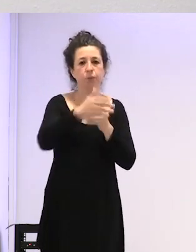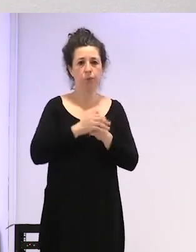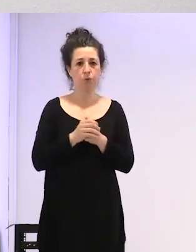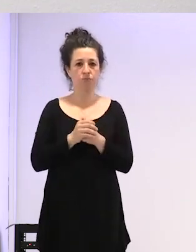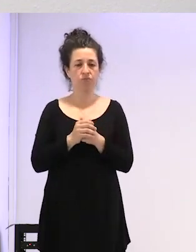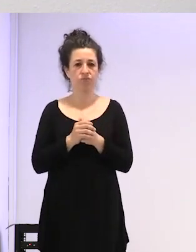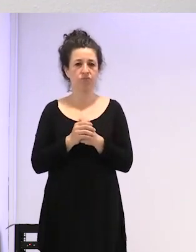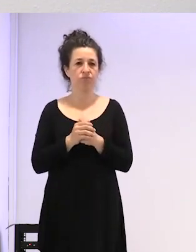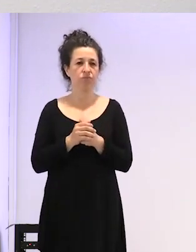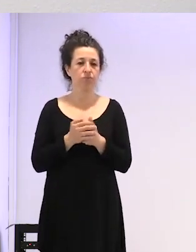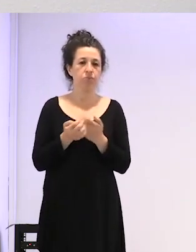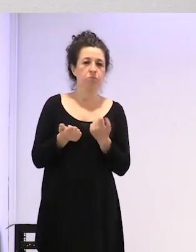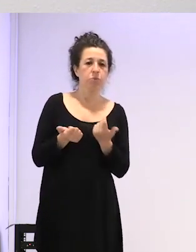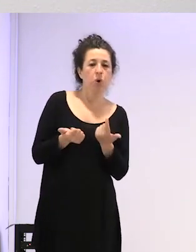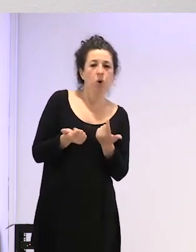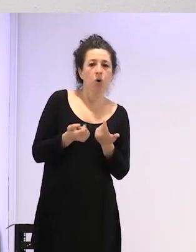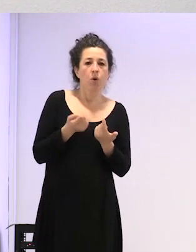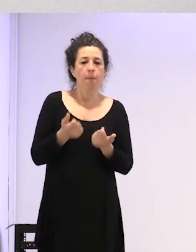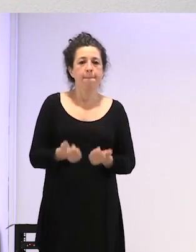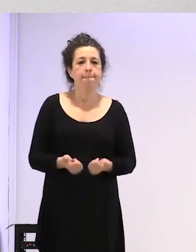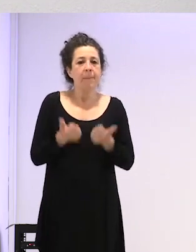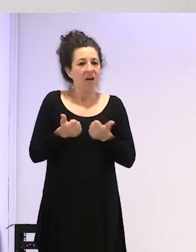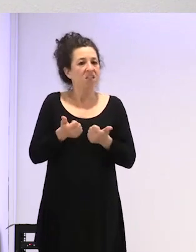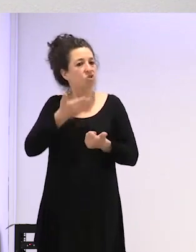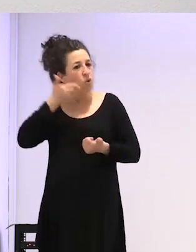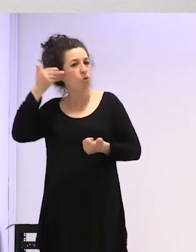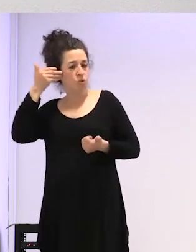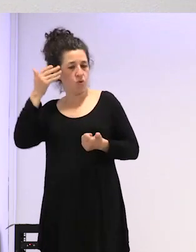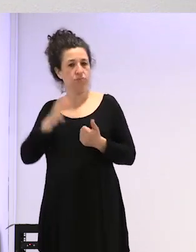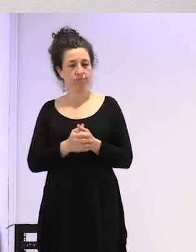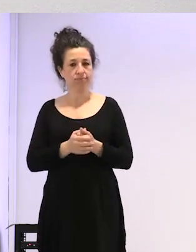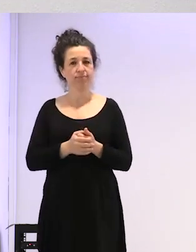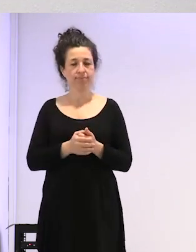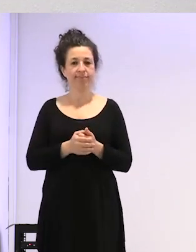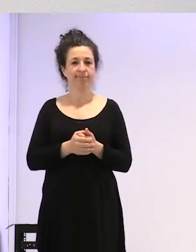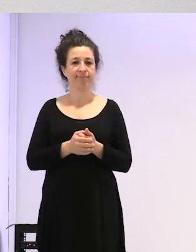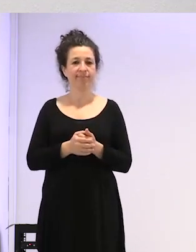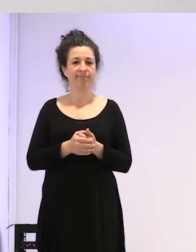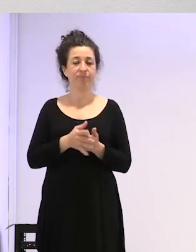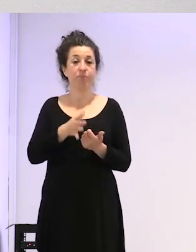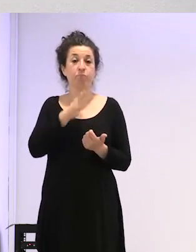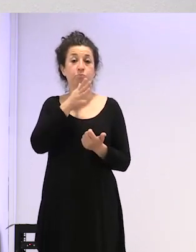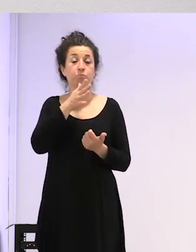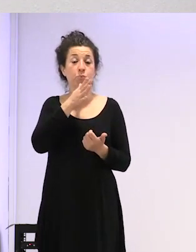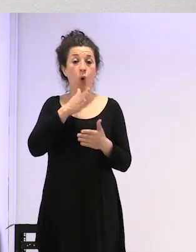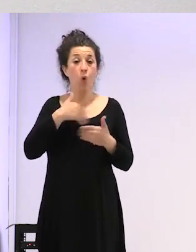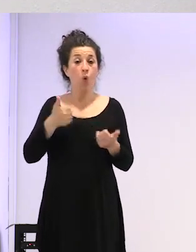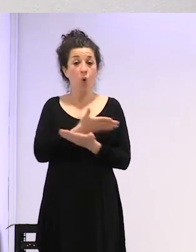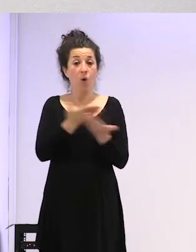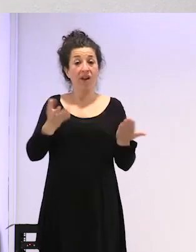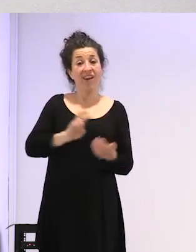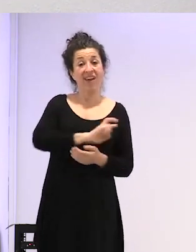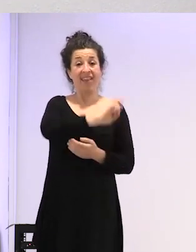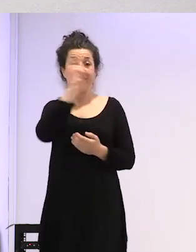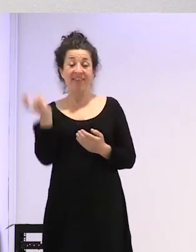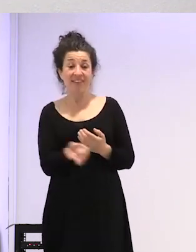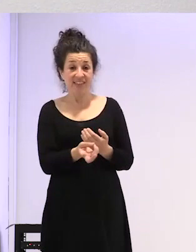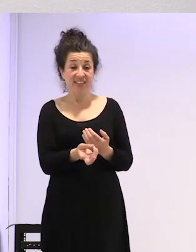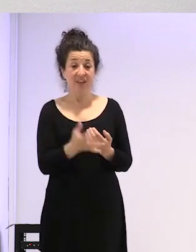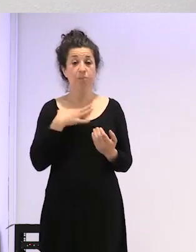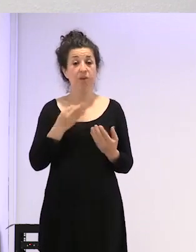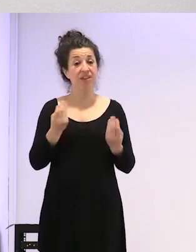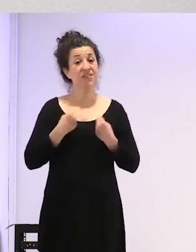bueno desde un mayor orgullo de hecho cualquier diversidad solo la puedes vivir bien